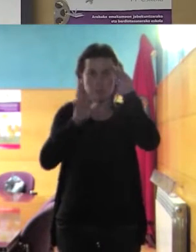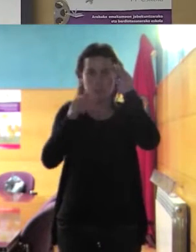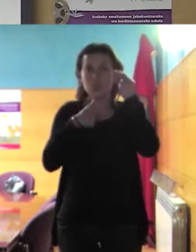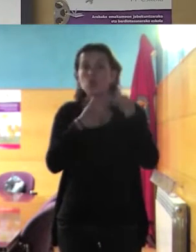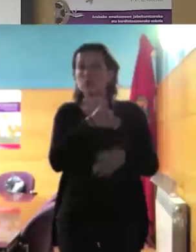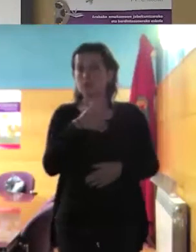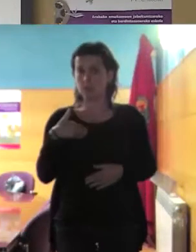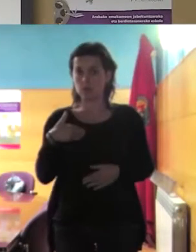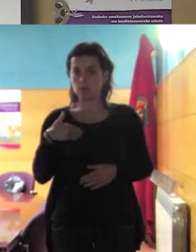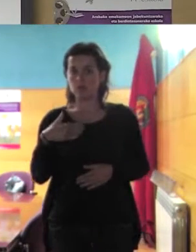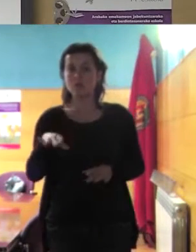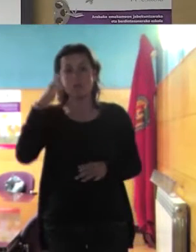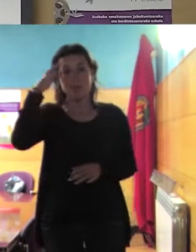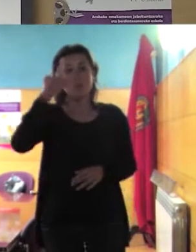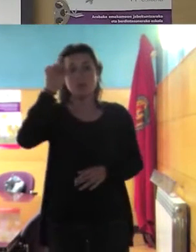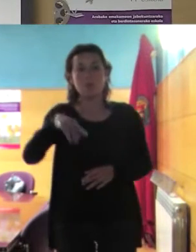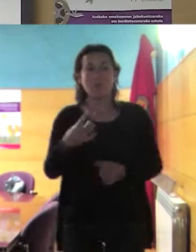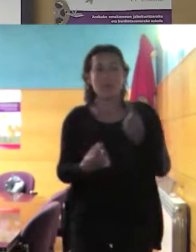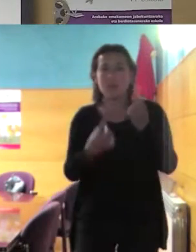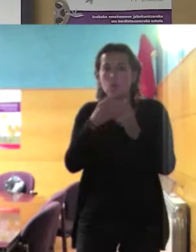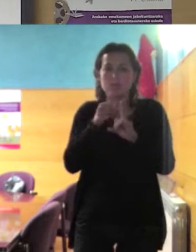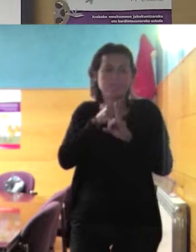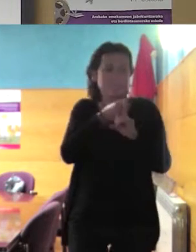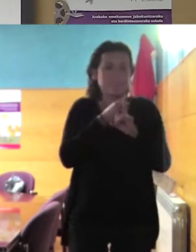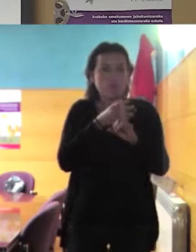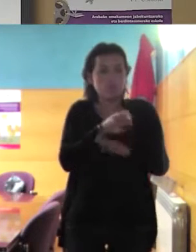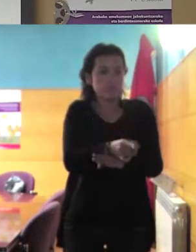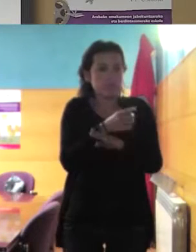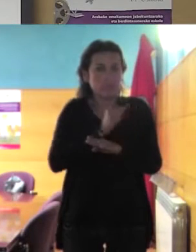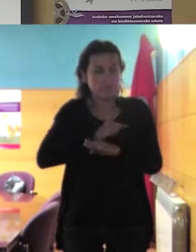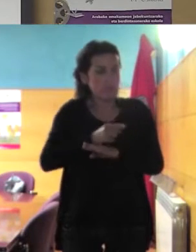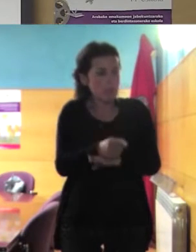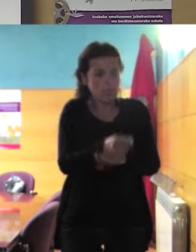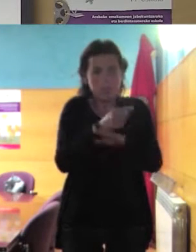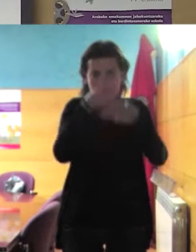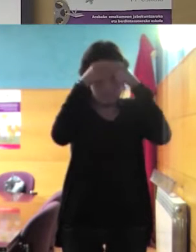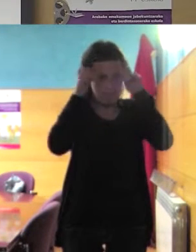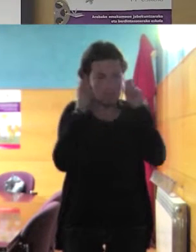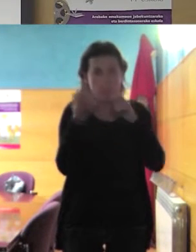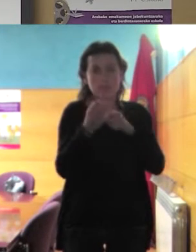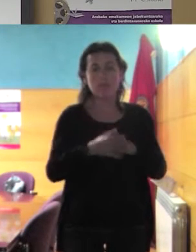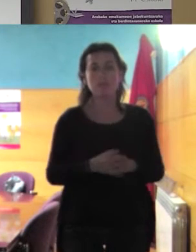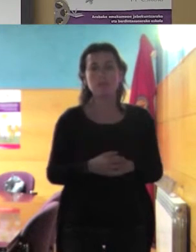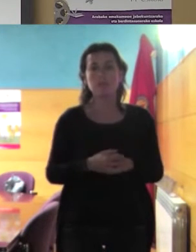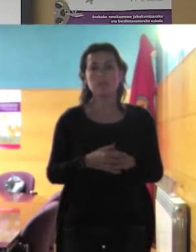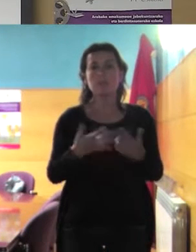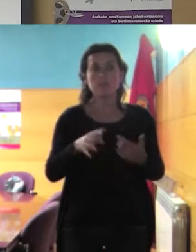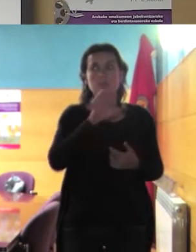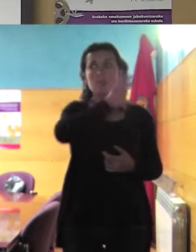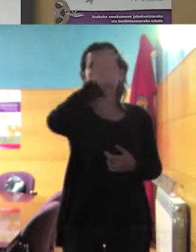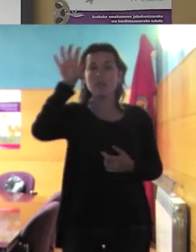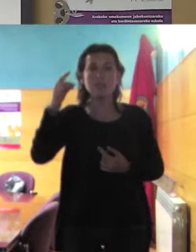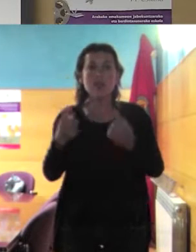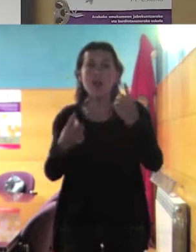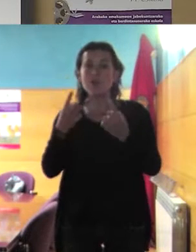sabemos que hay mujeres que lo llevan bajo presión o por obligación y es así en distintos países donde no pueden elegir si se